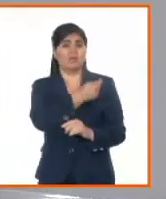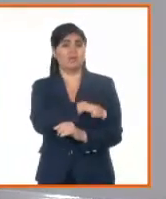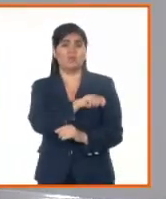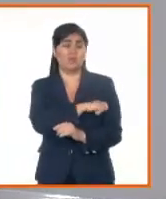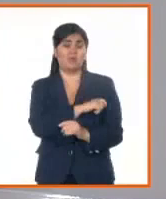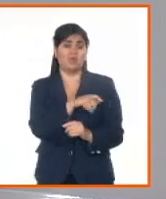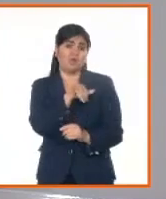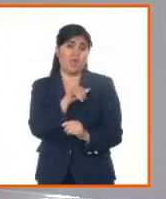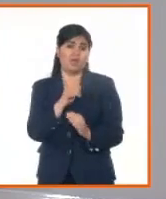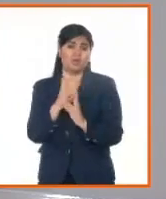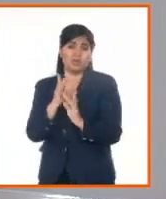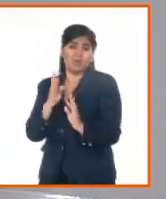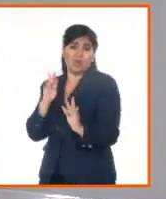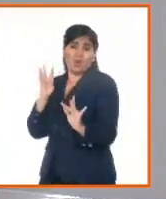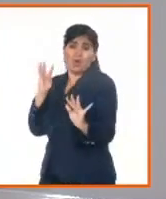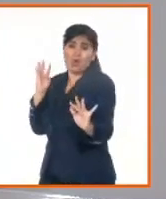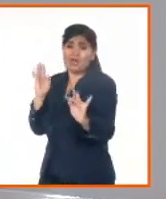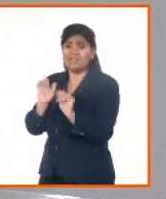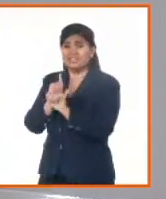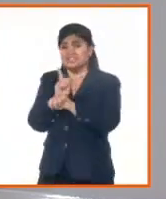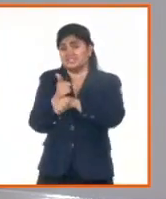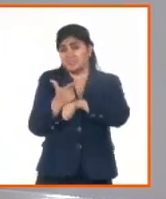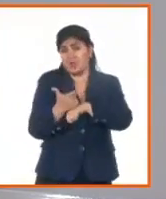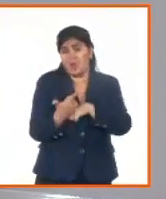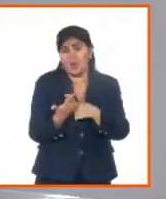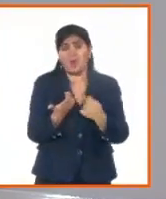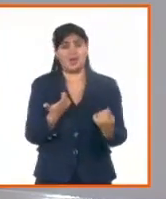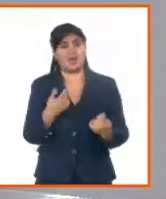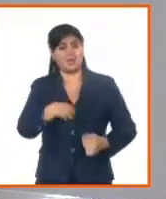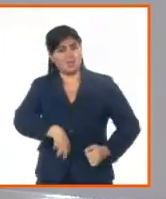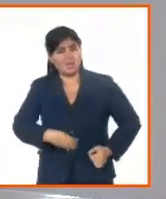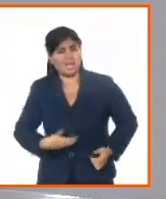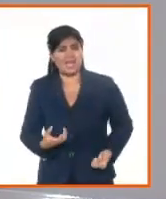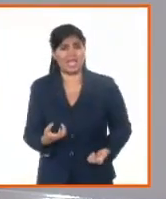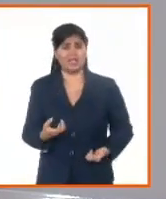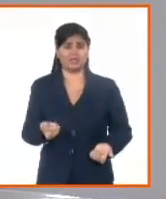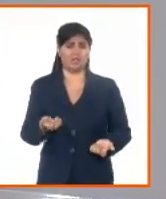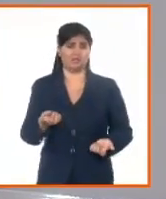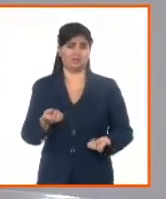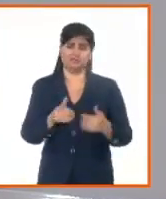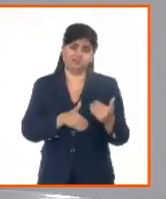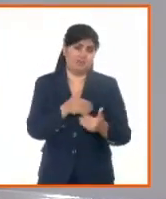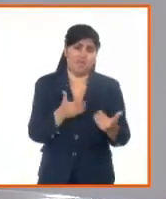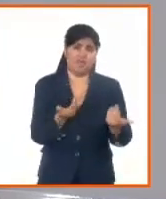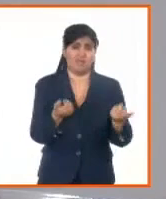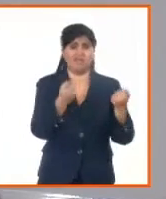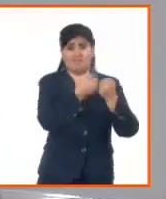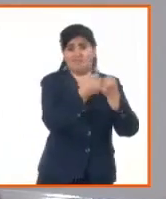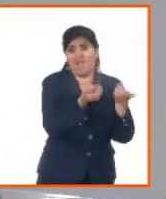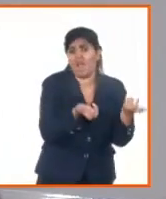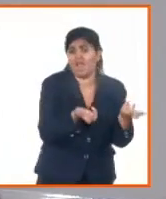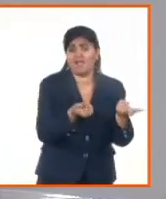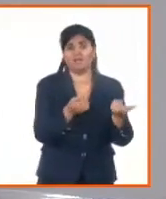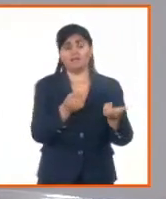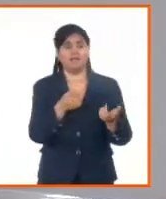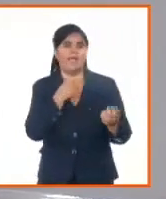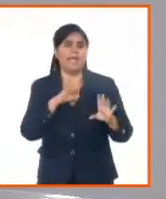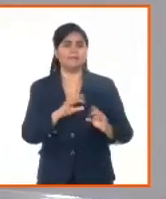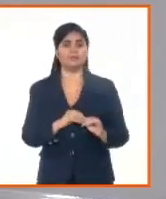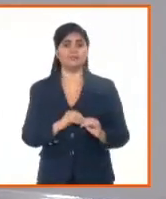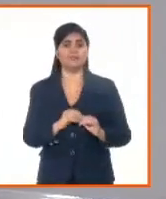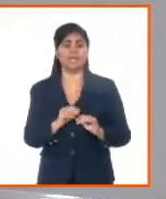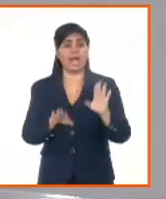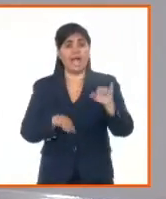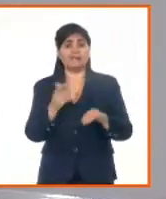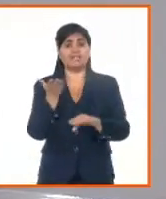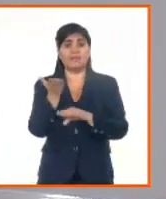para imprimir agilidad, seguridad a estos procesos, para no exigir documentos innecesarios, que es uno de los problemas